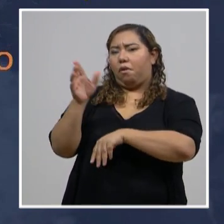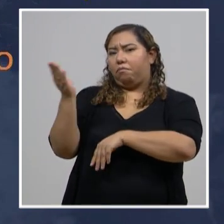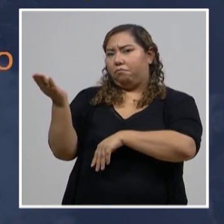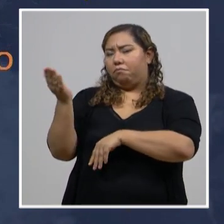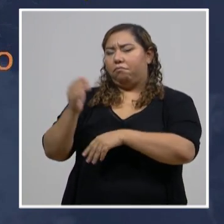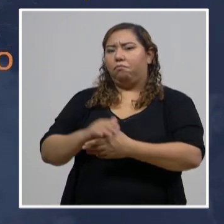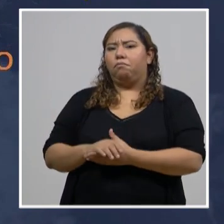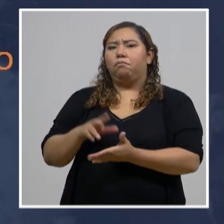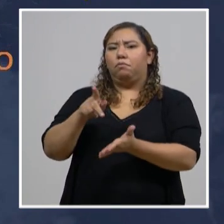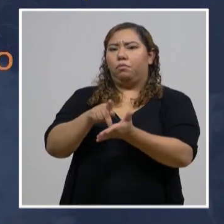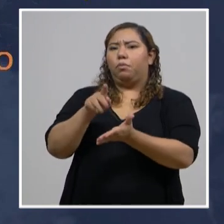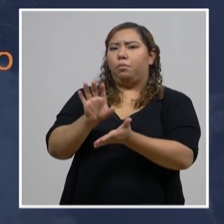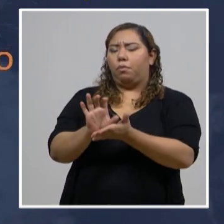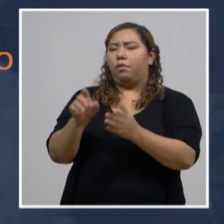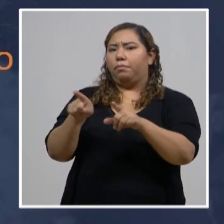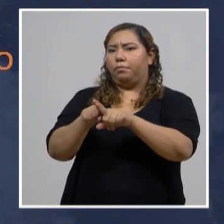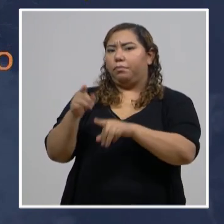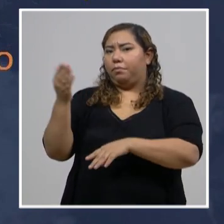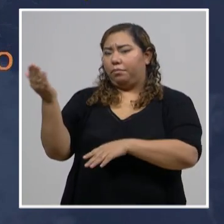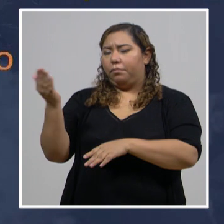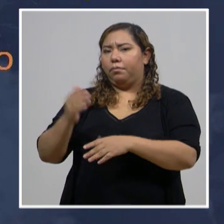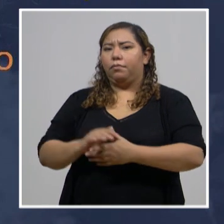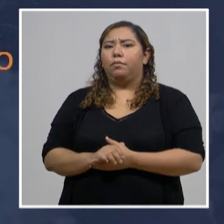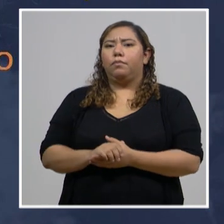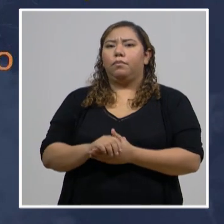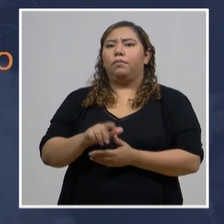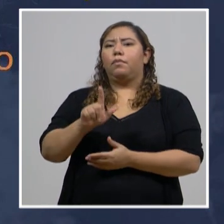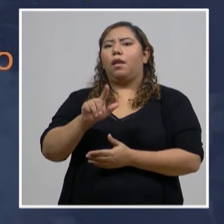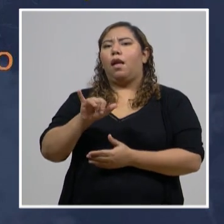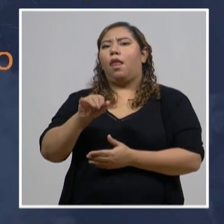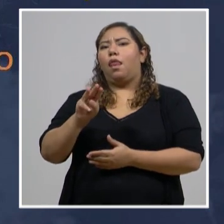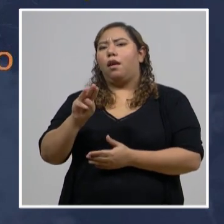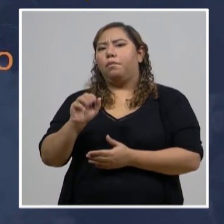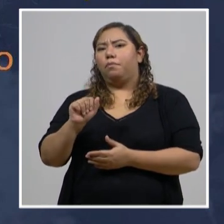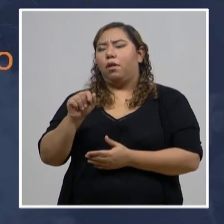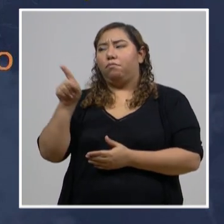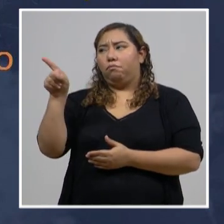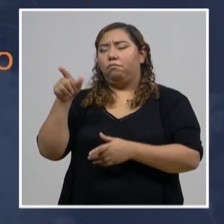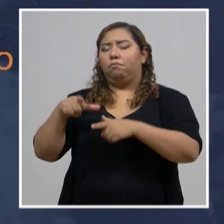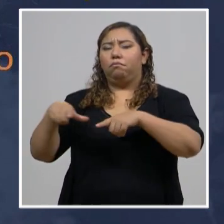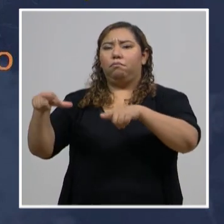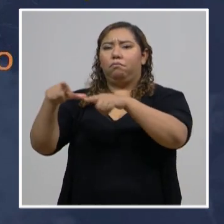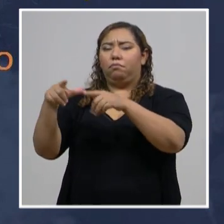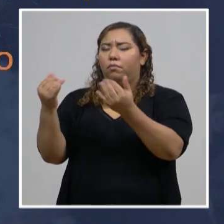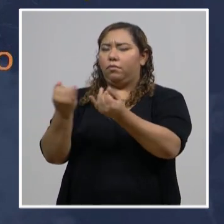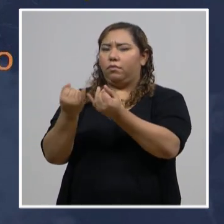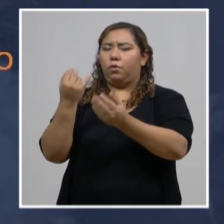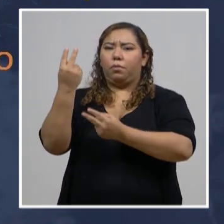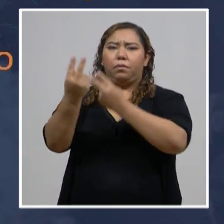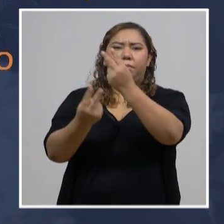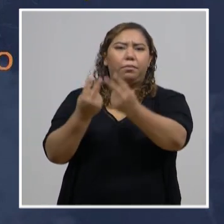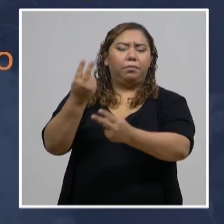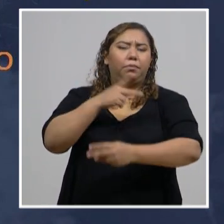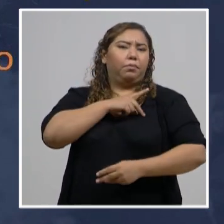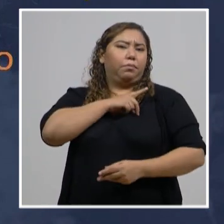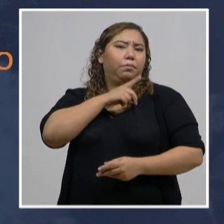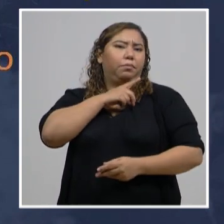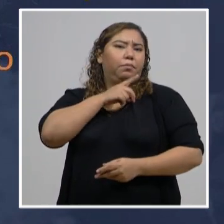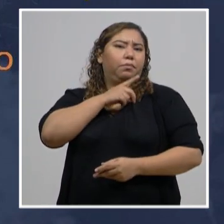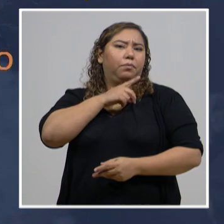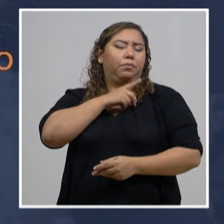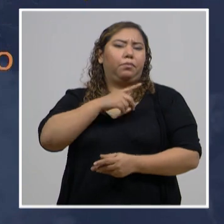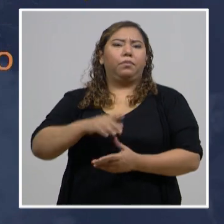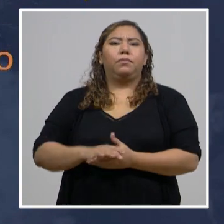En Puerto Cortés, en Baracoa. Y en La Lima, en la Colonia 23 de Septiembre. Y en San Pedro Sula, el triaje